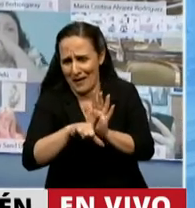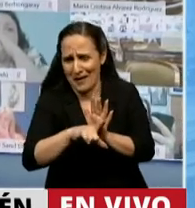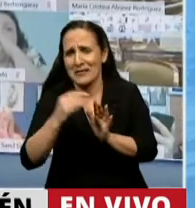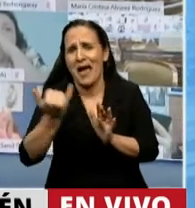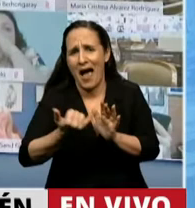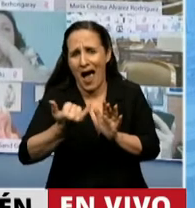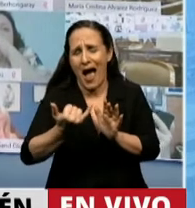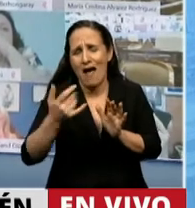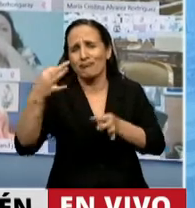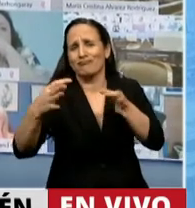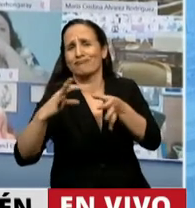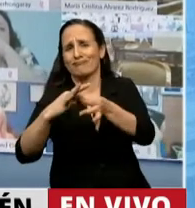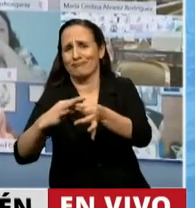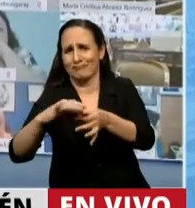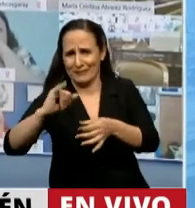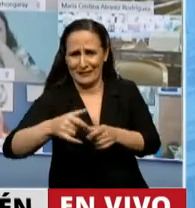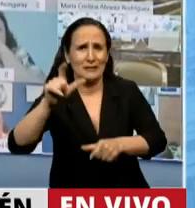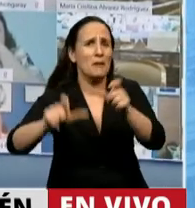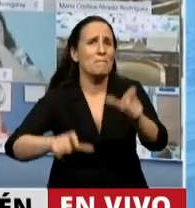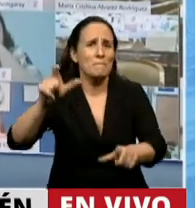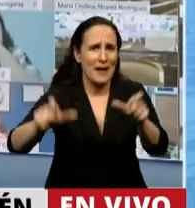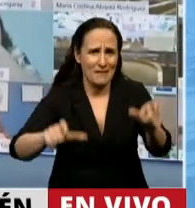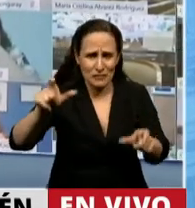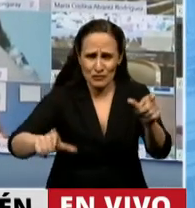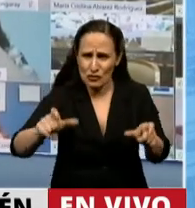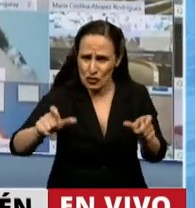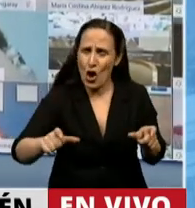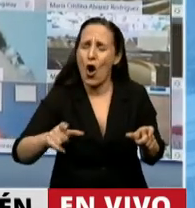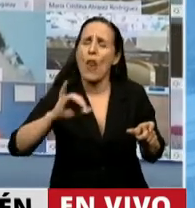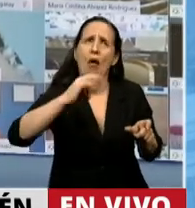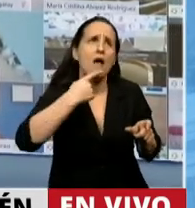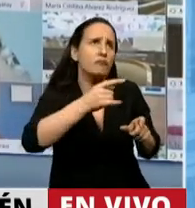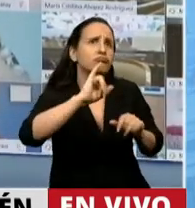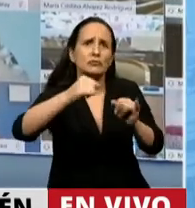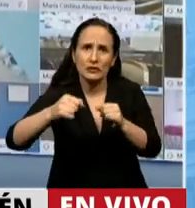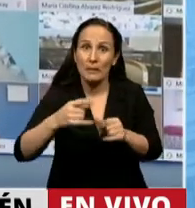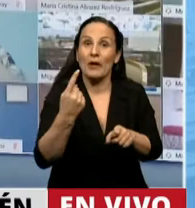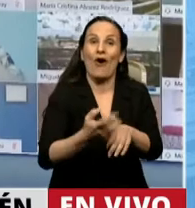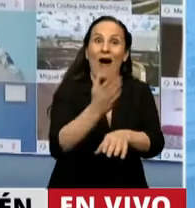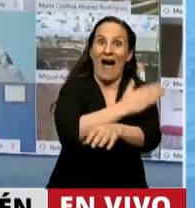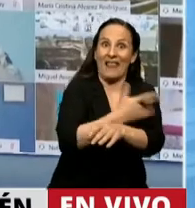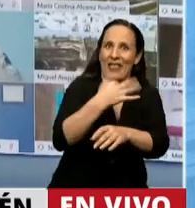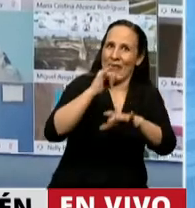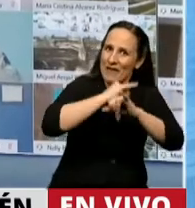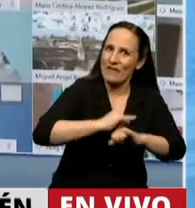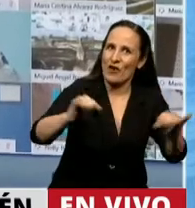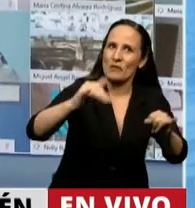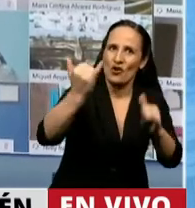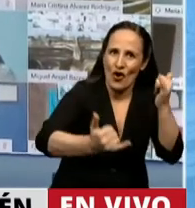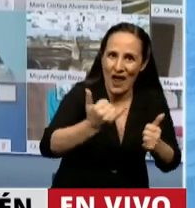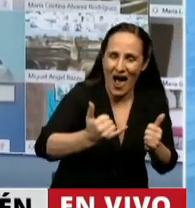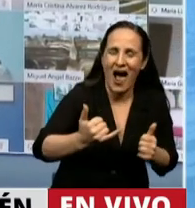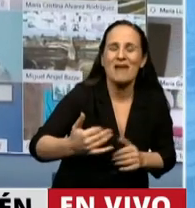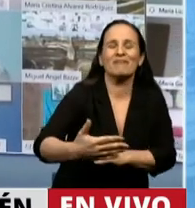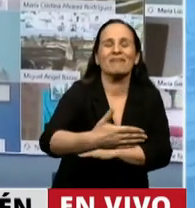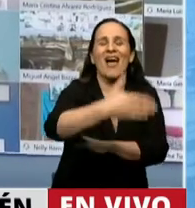ciudadanía el libre consentimiento previo e informado, como es el caso de las audiencias